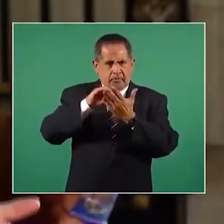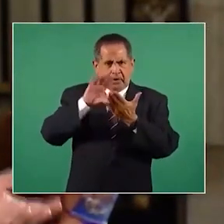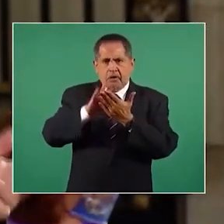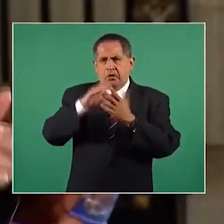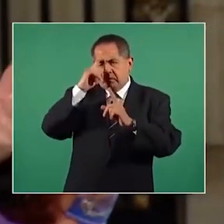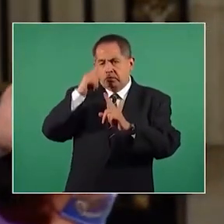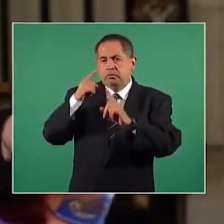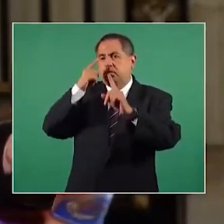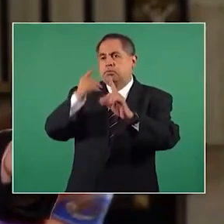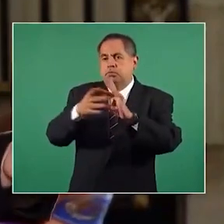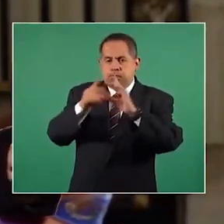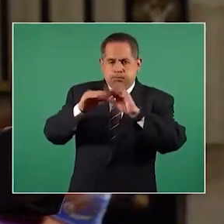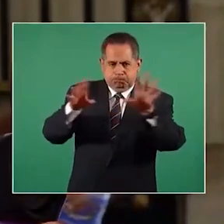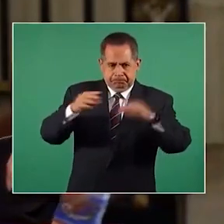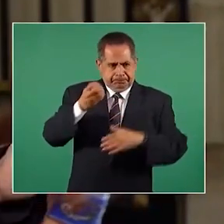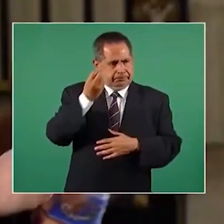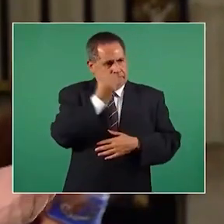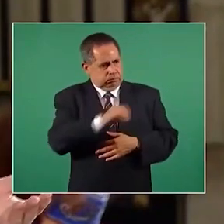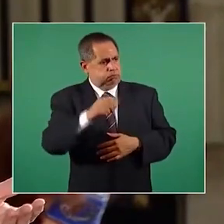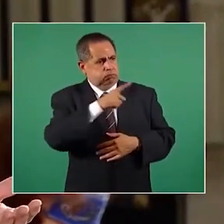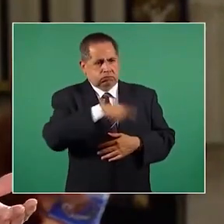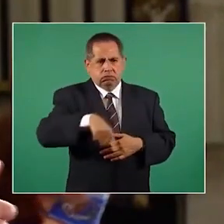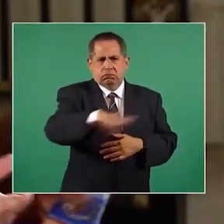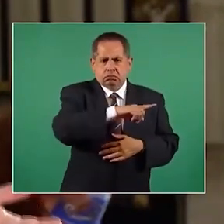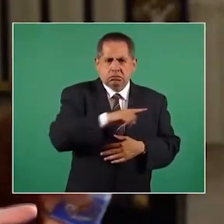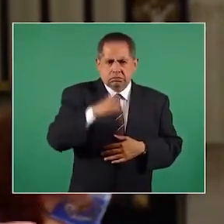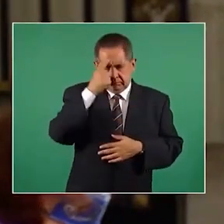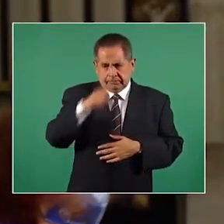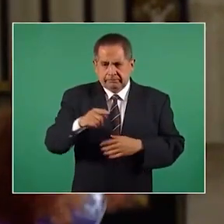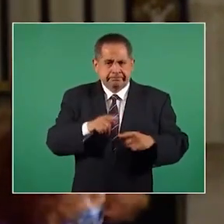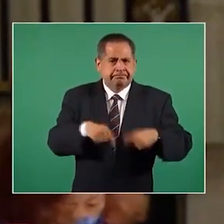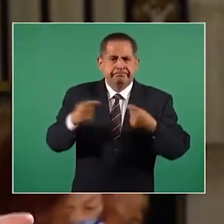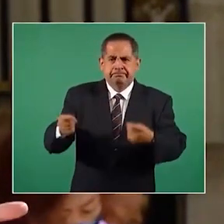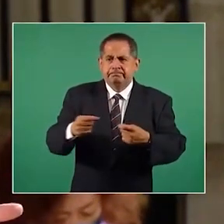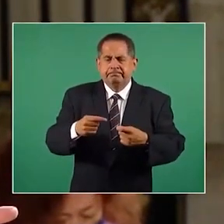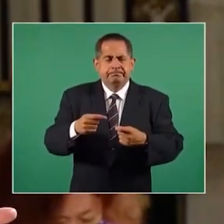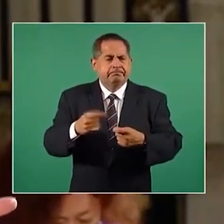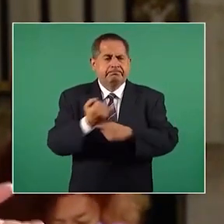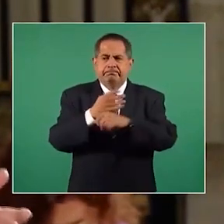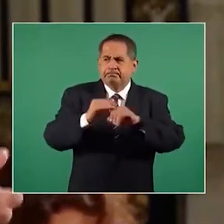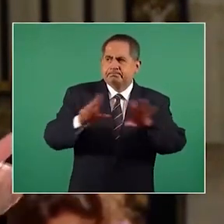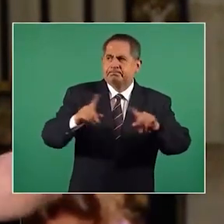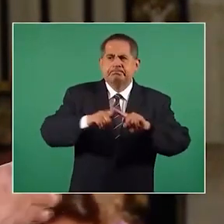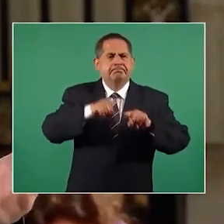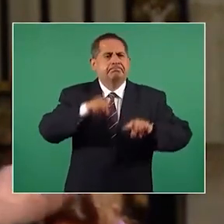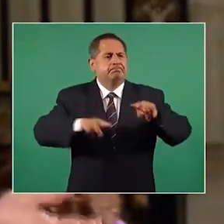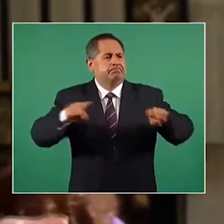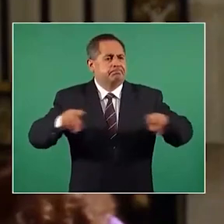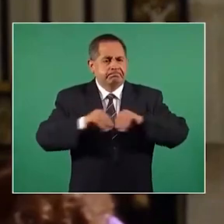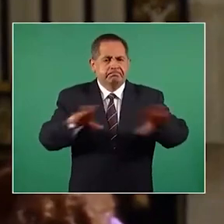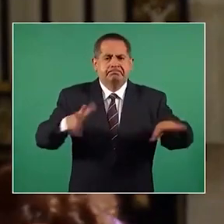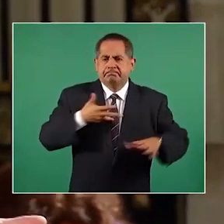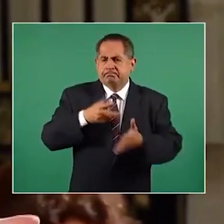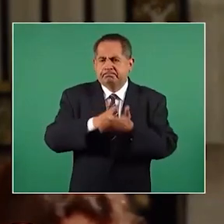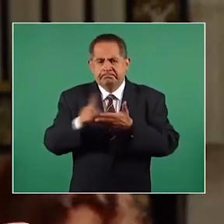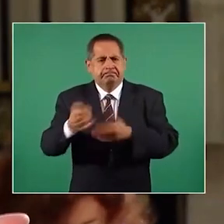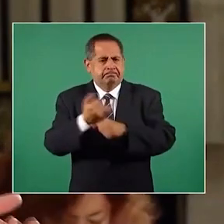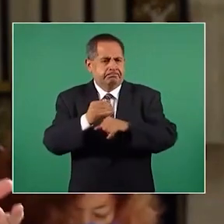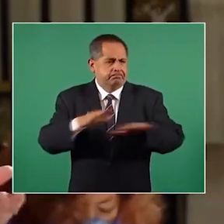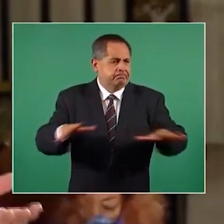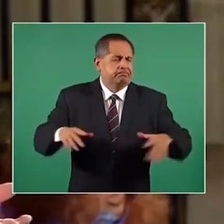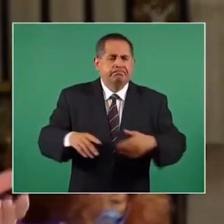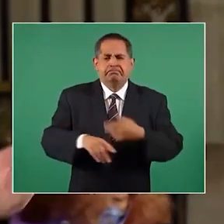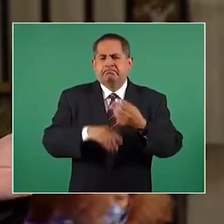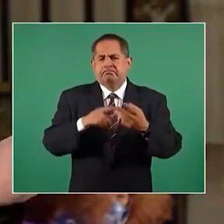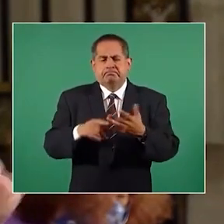objetivos no o que obligue a los medios a garantizar la pluralidad de informativa a garantizar el derecho a la información de la sociedad